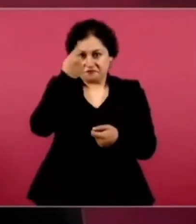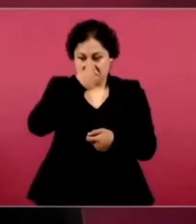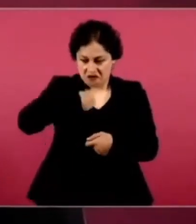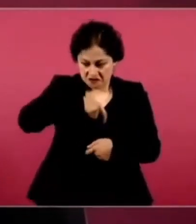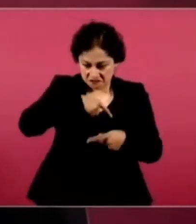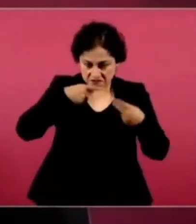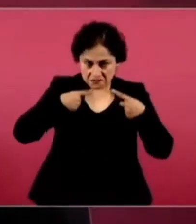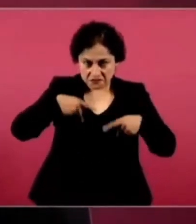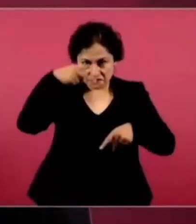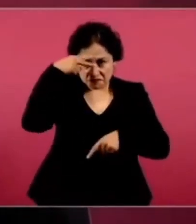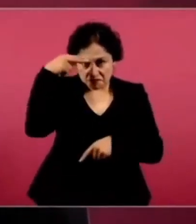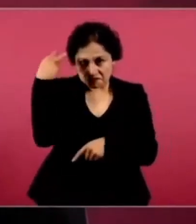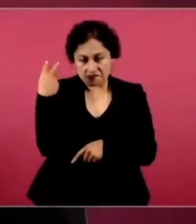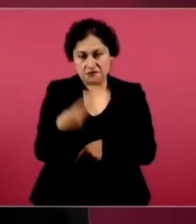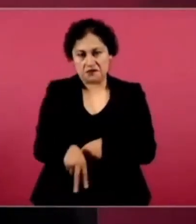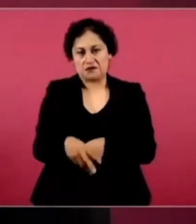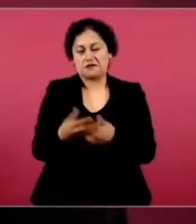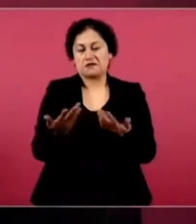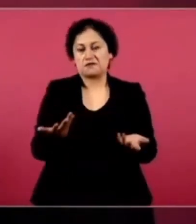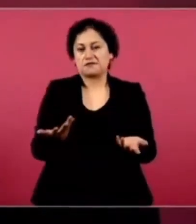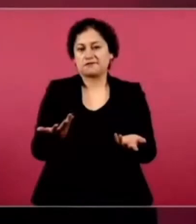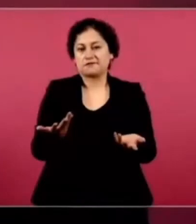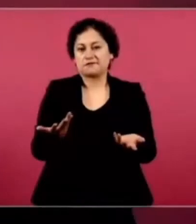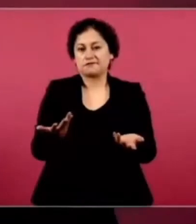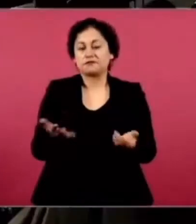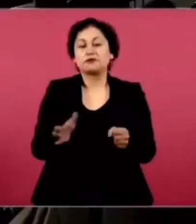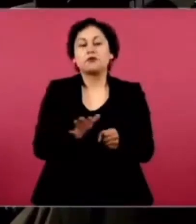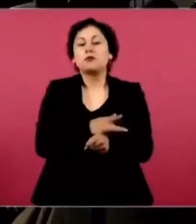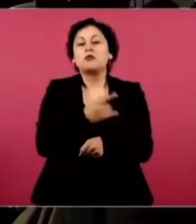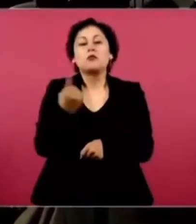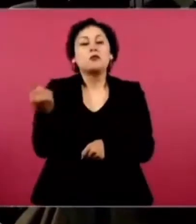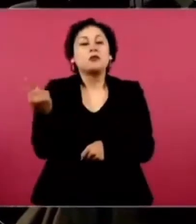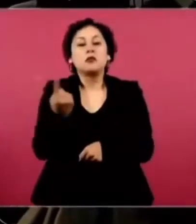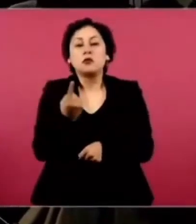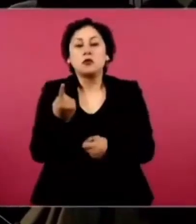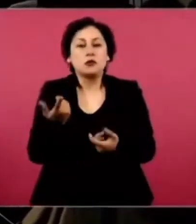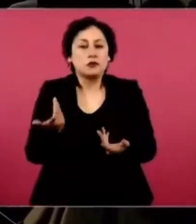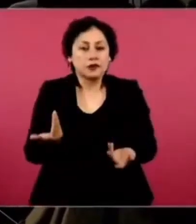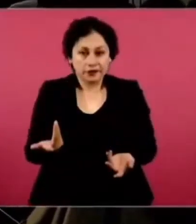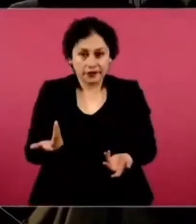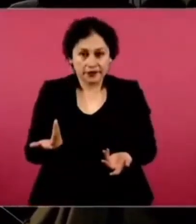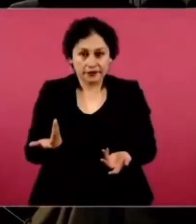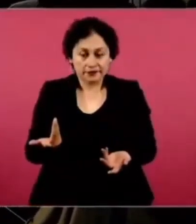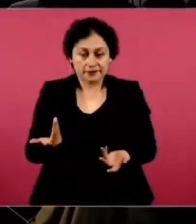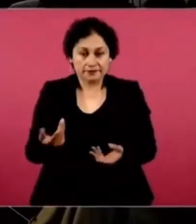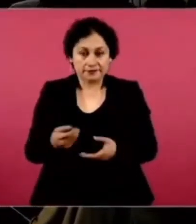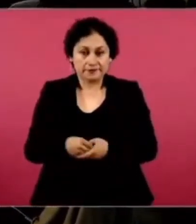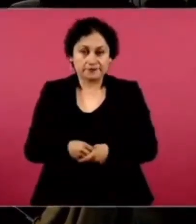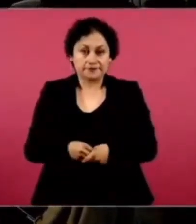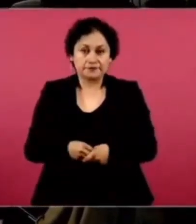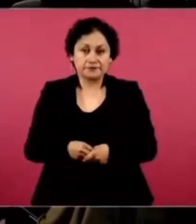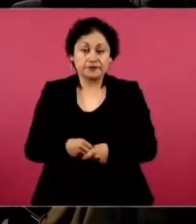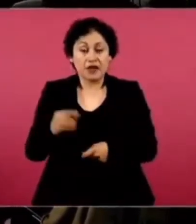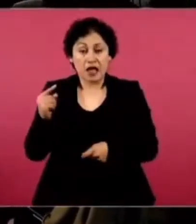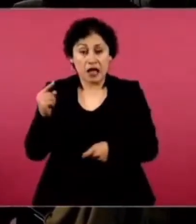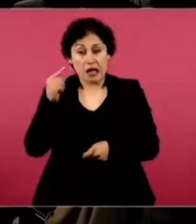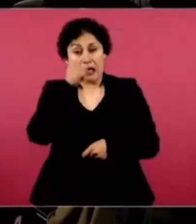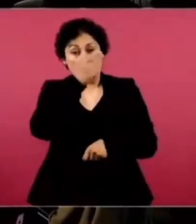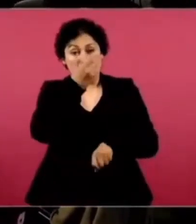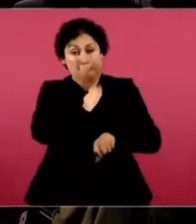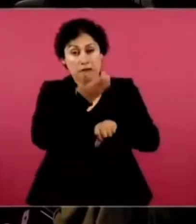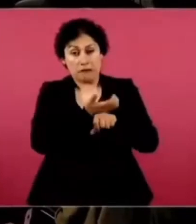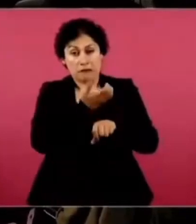Es que piensan de que con esa política